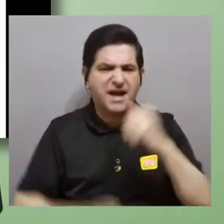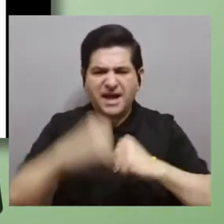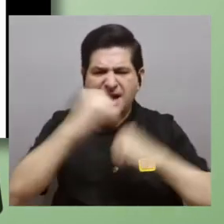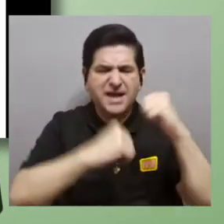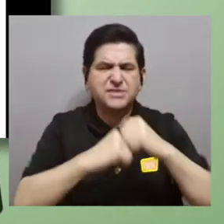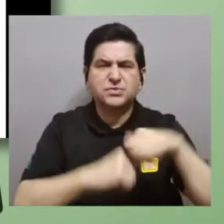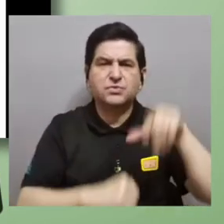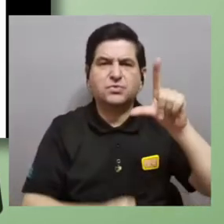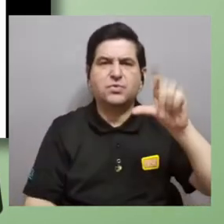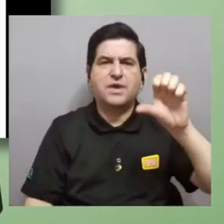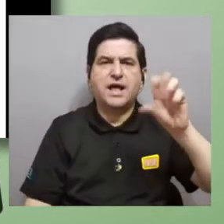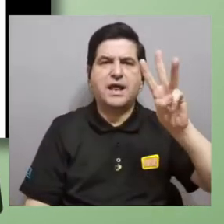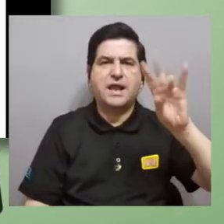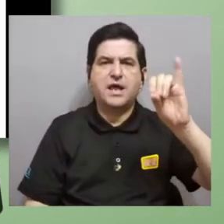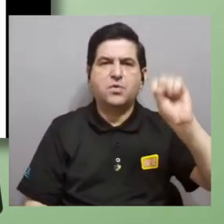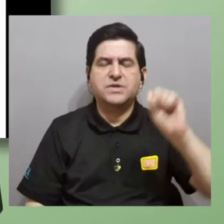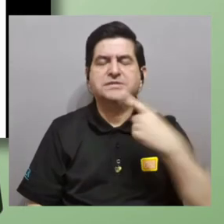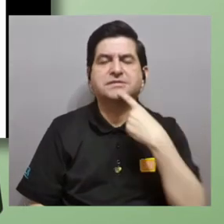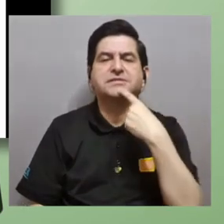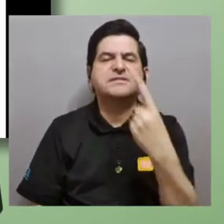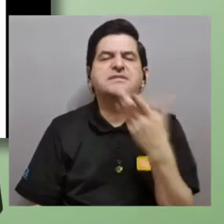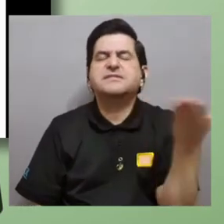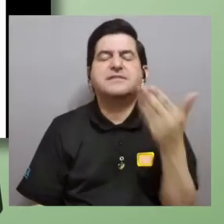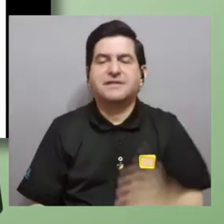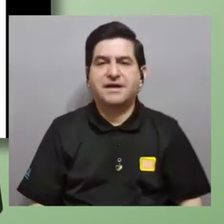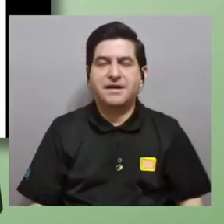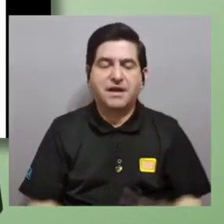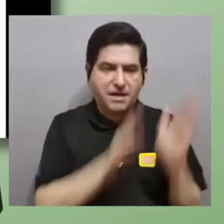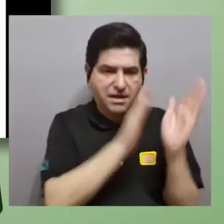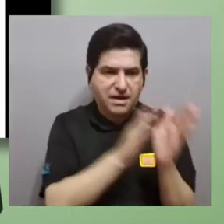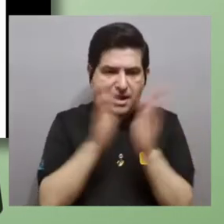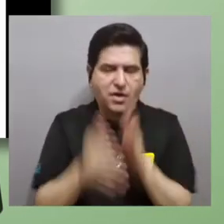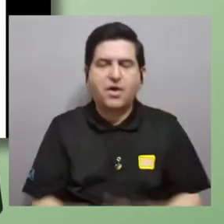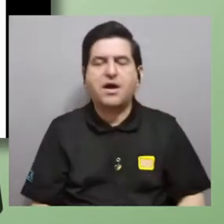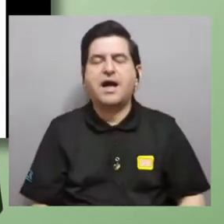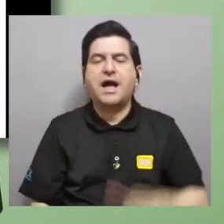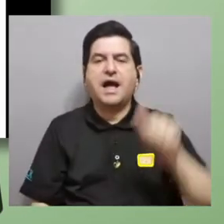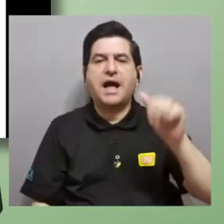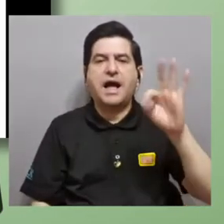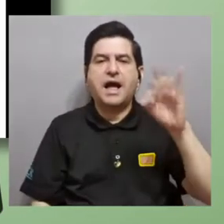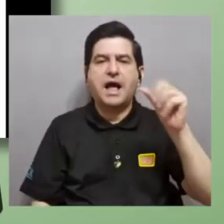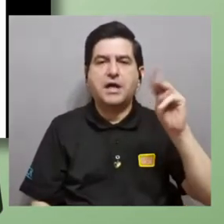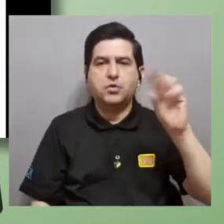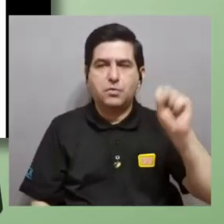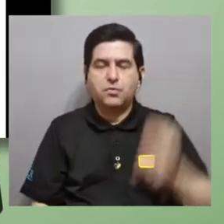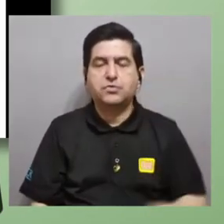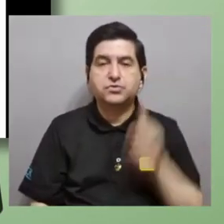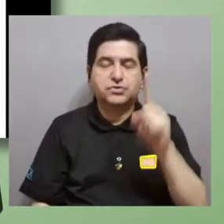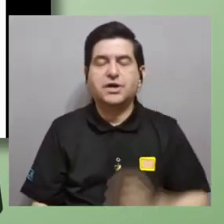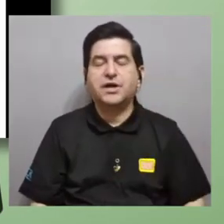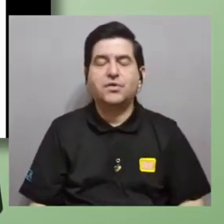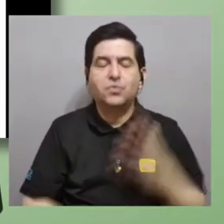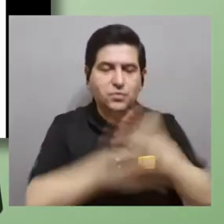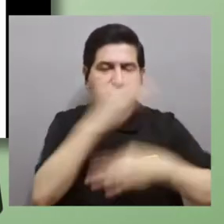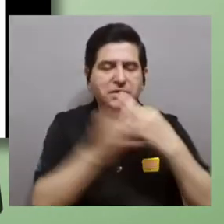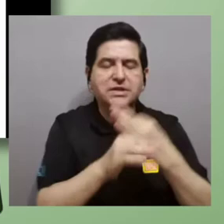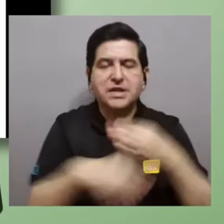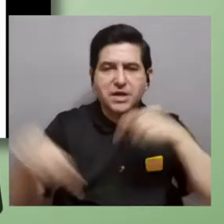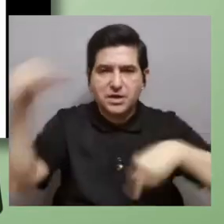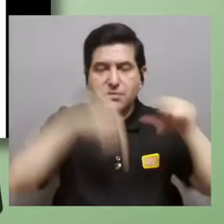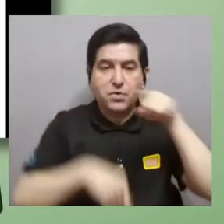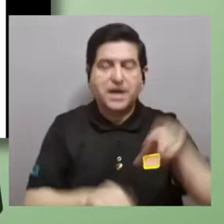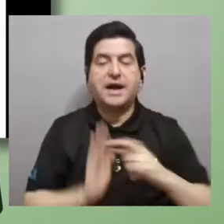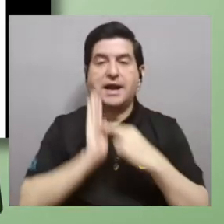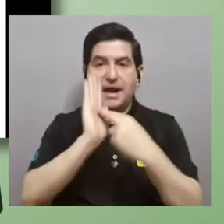hace una estructura de Lewis es que nos dice cómo están acomodados los átomos y los electrones en una especie química y acá